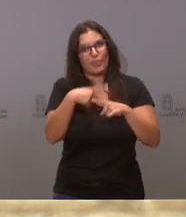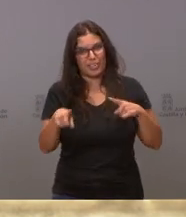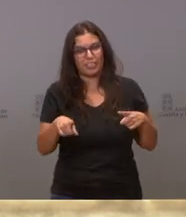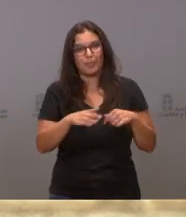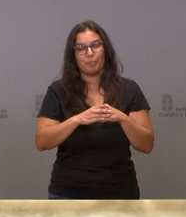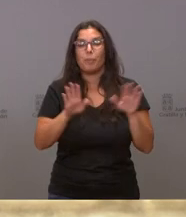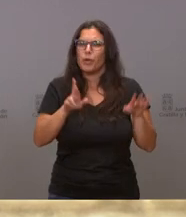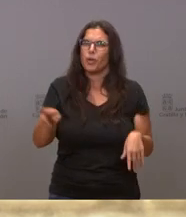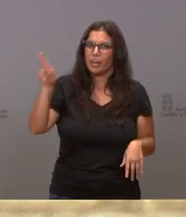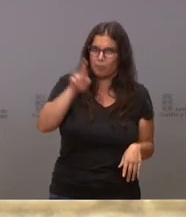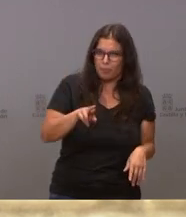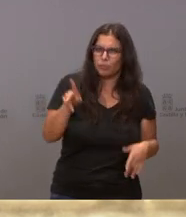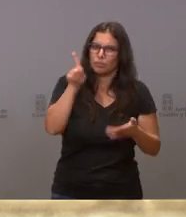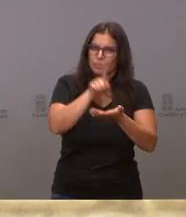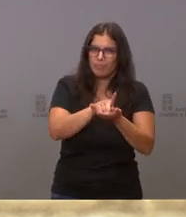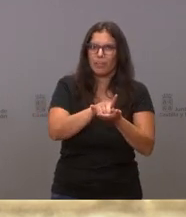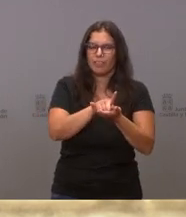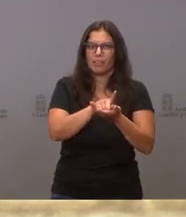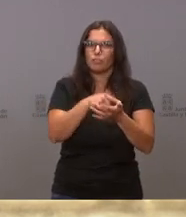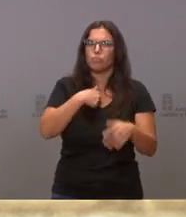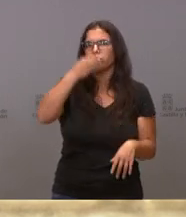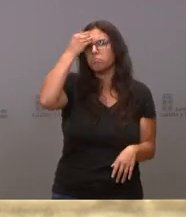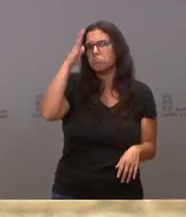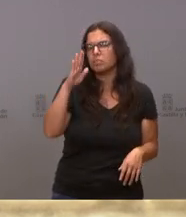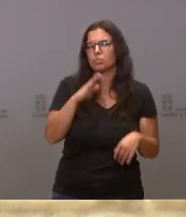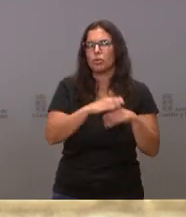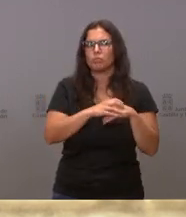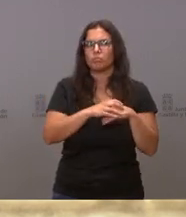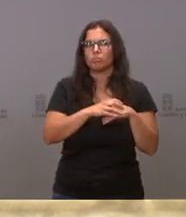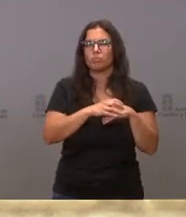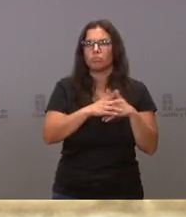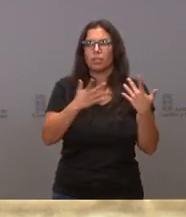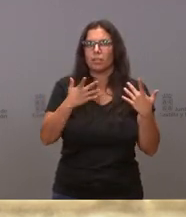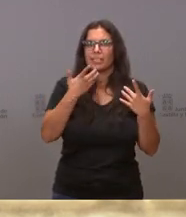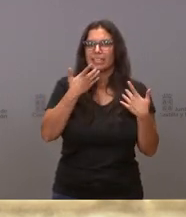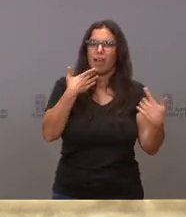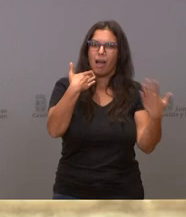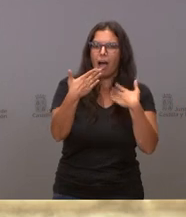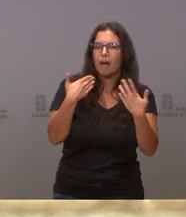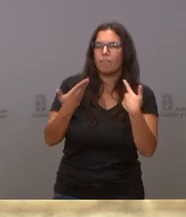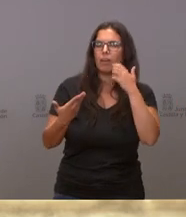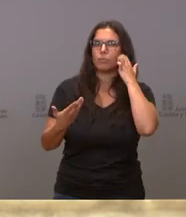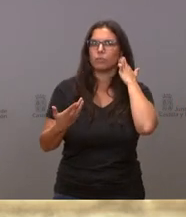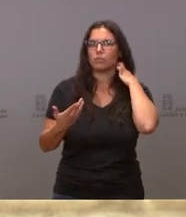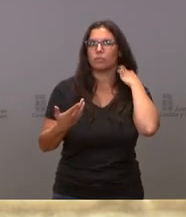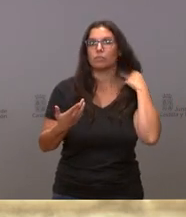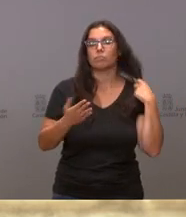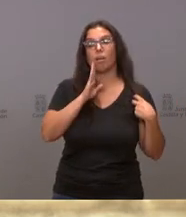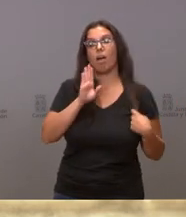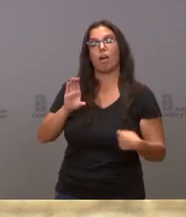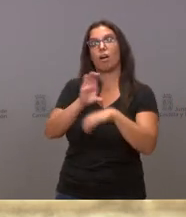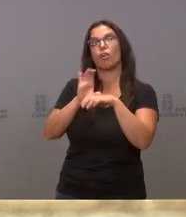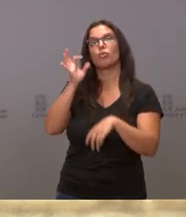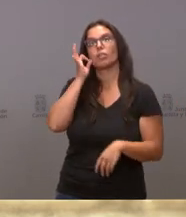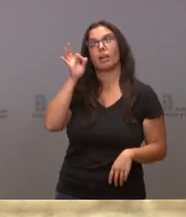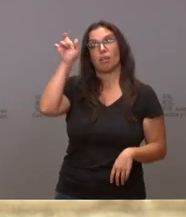Pero vuelvo a insistir, creo que desde el diálogo que he hablado con la consejera de Sanidad va